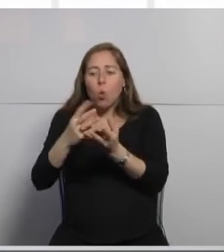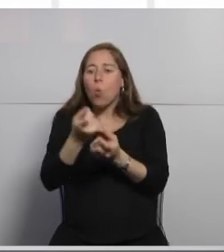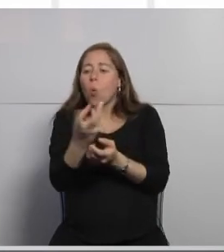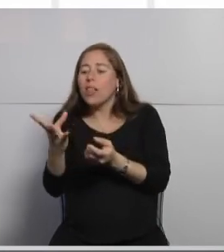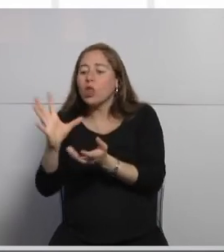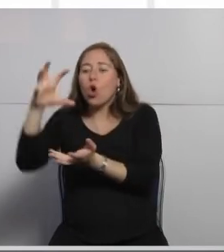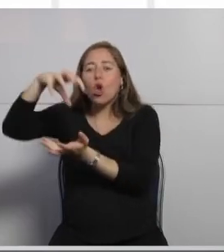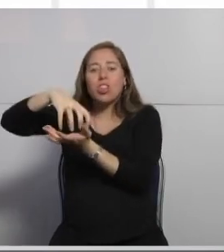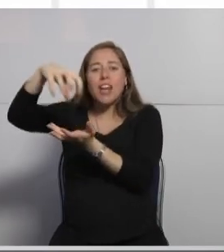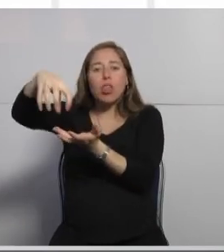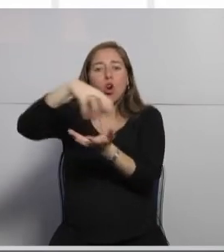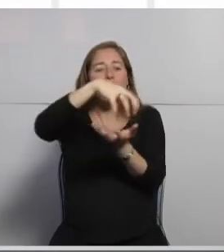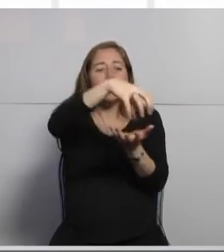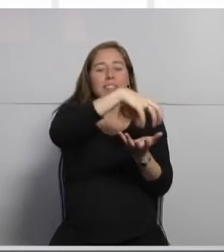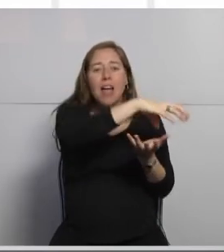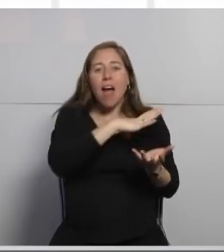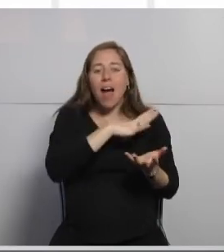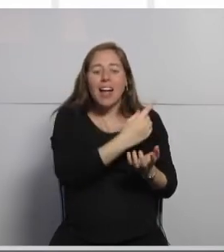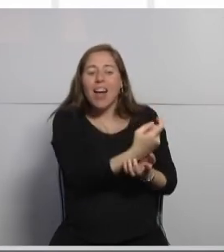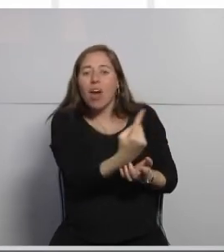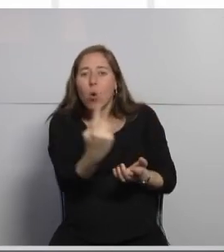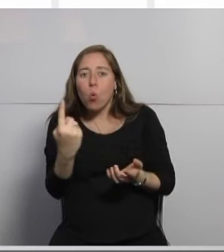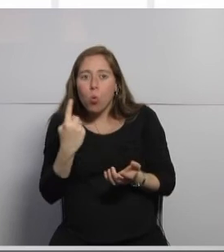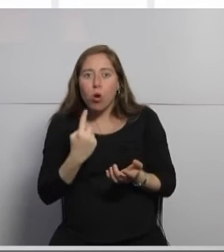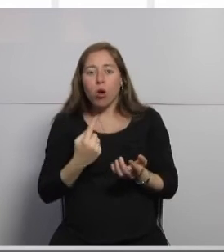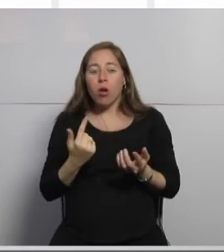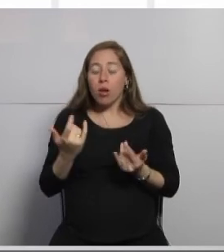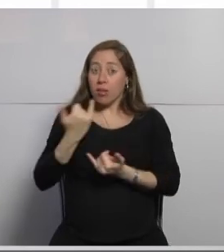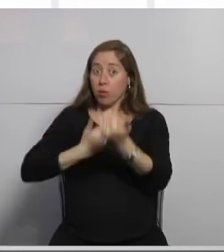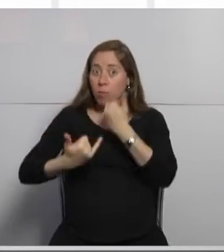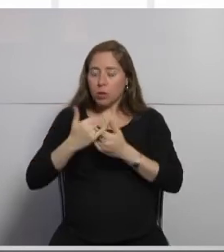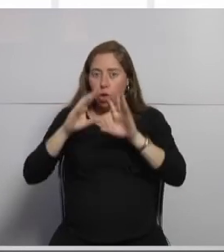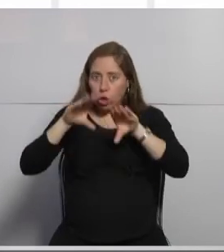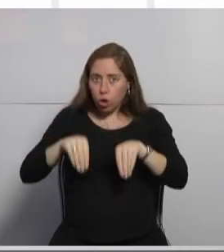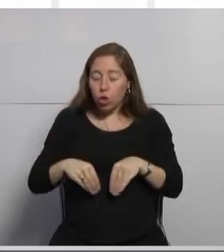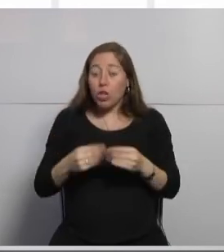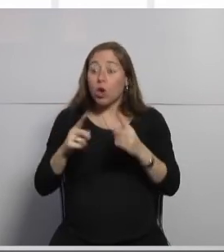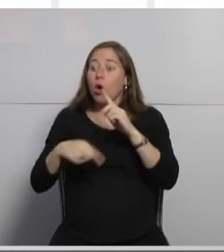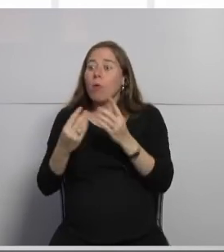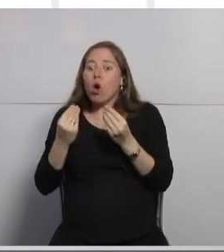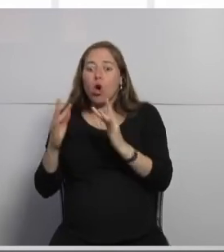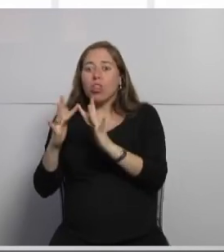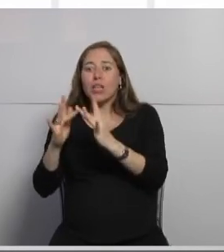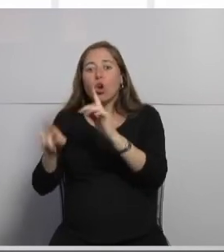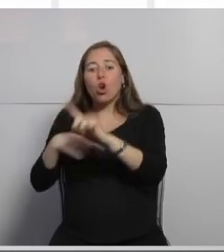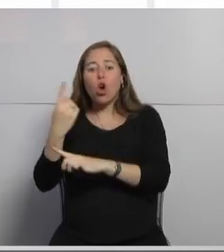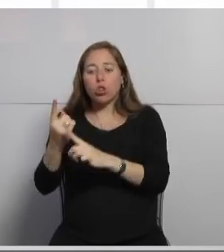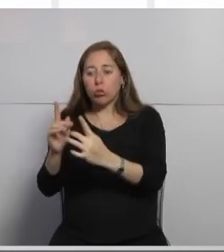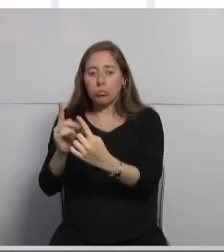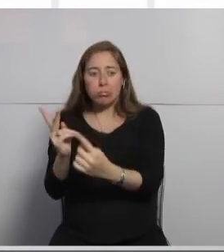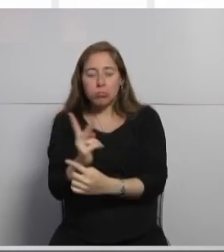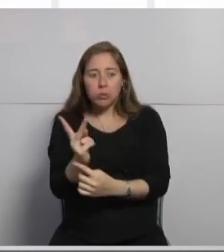puede ver también lo que está consumiendo y cómo se conecta a ese microservicio con otros tenemos también